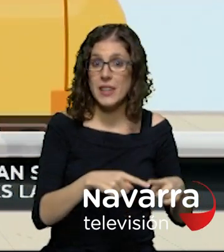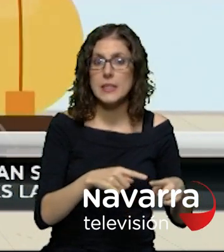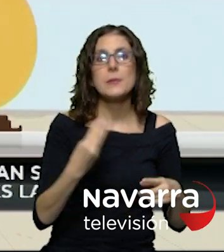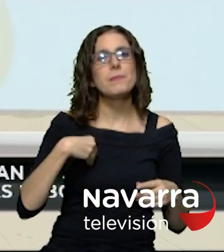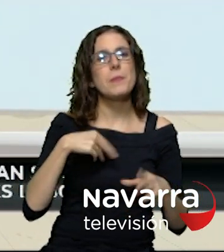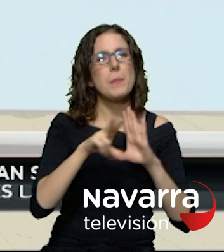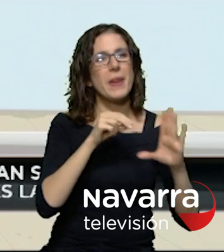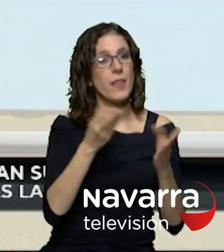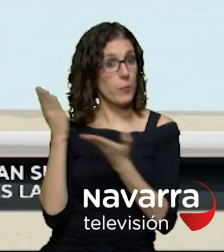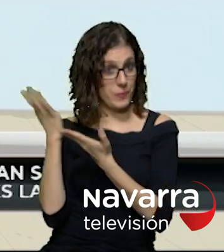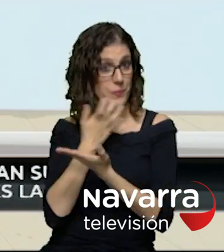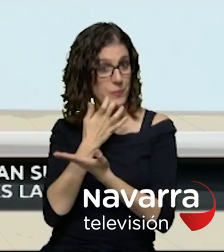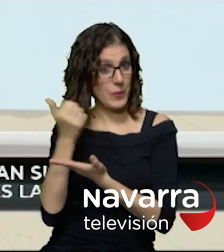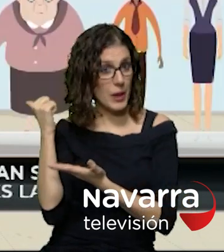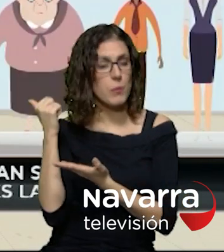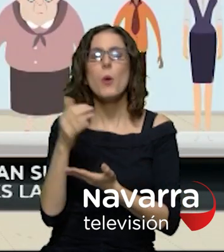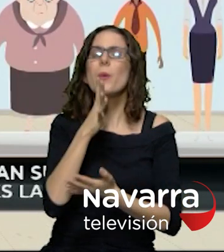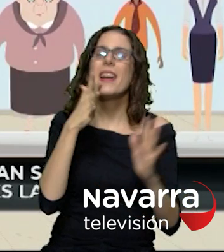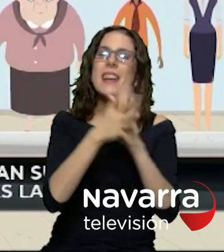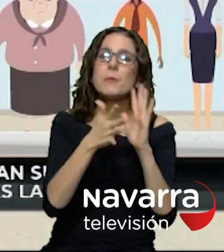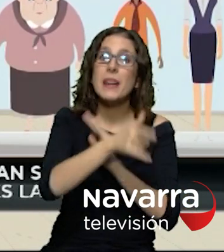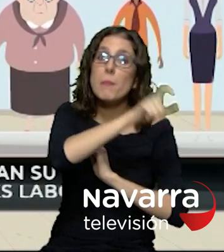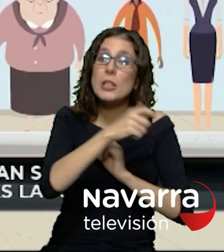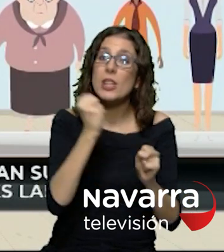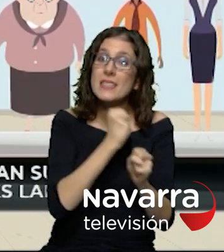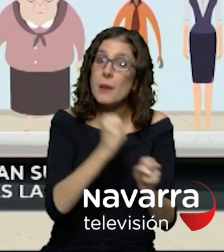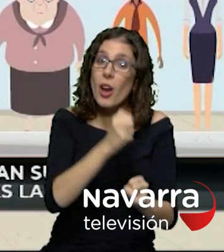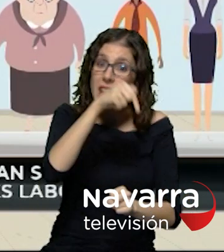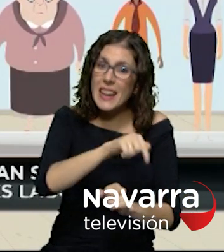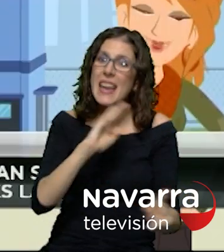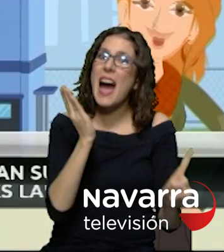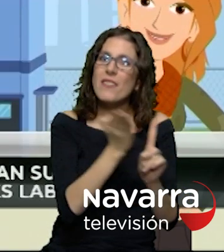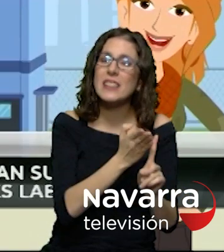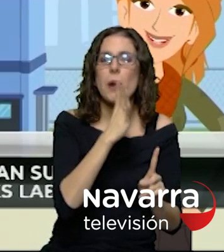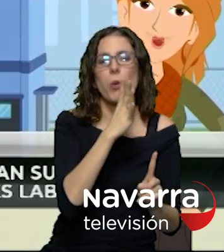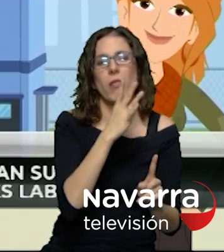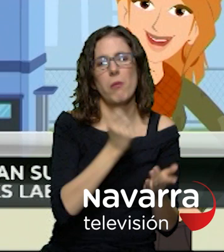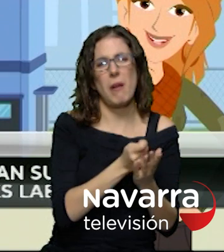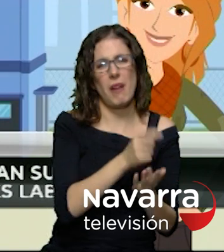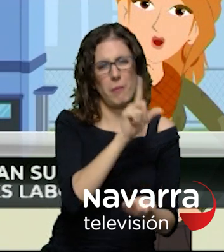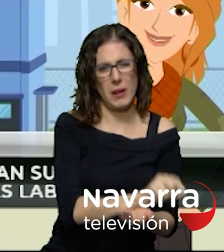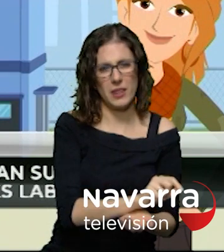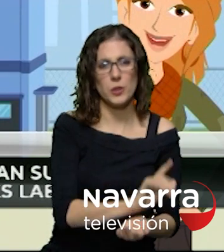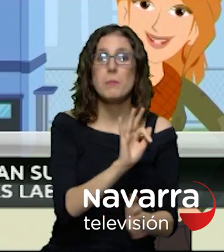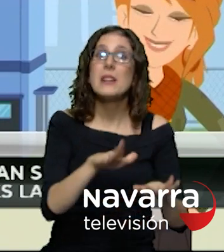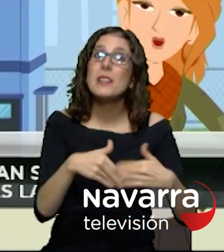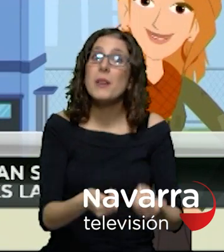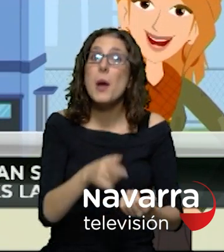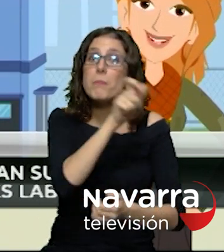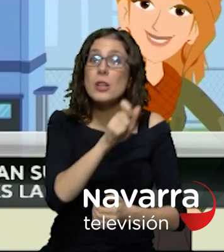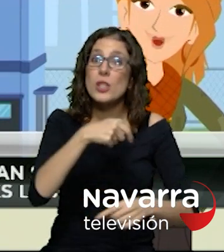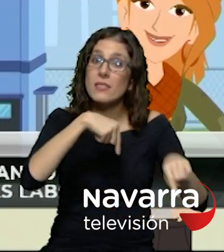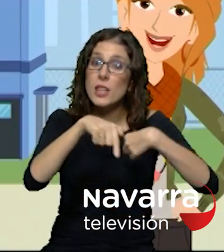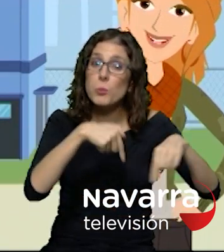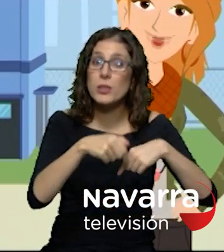práctica que perjudica dicen a los trabajadores de aquí al abratar los costes laborales supone y a uno de cada cuatro profesionales de las